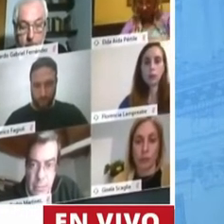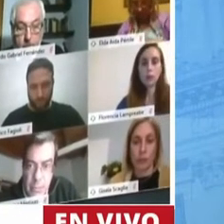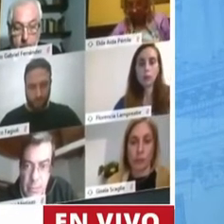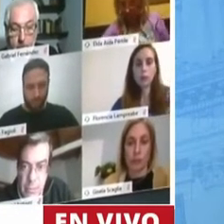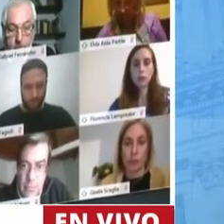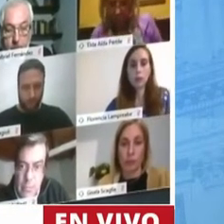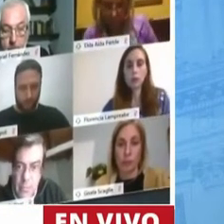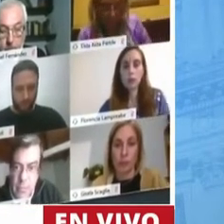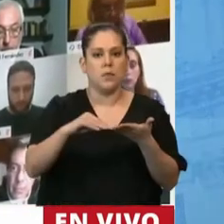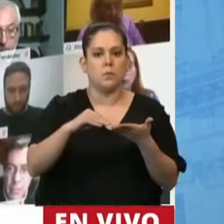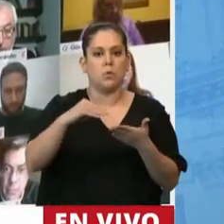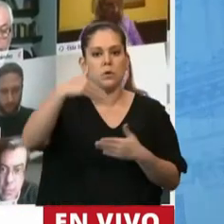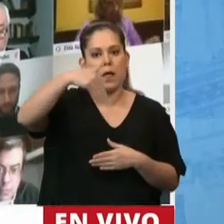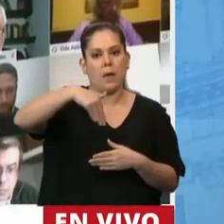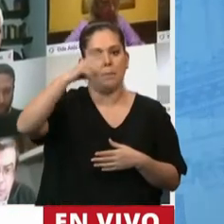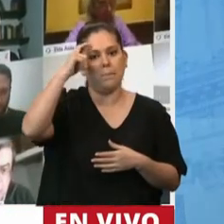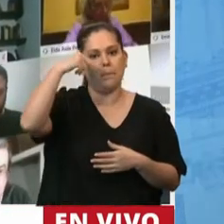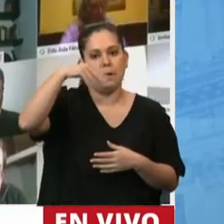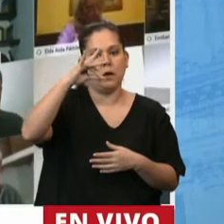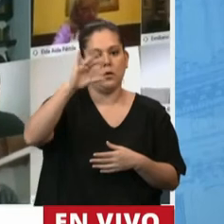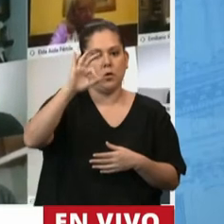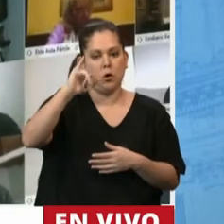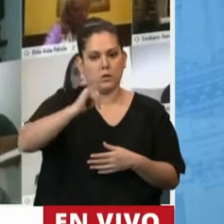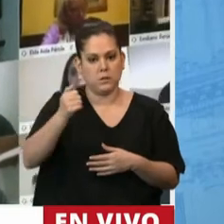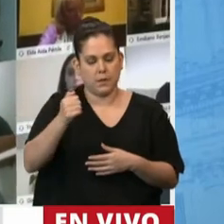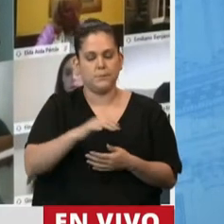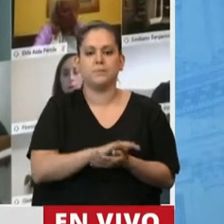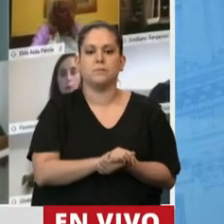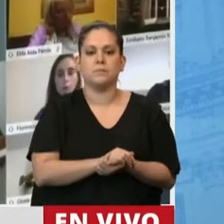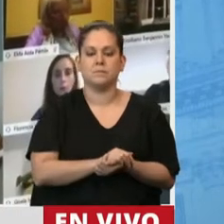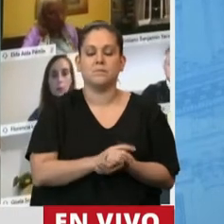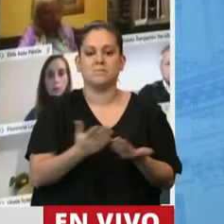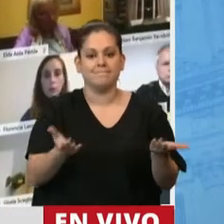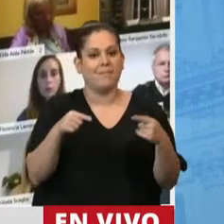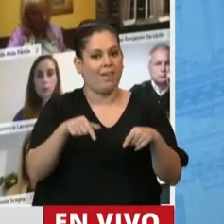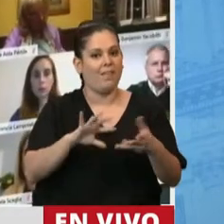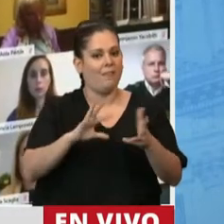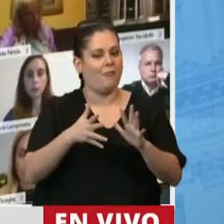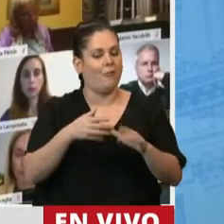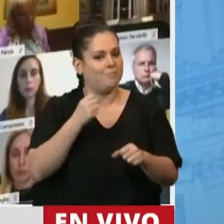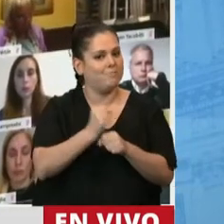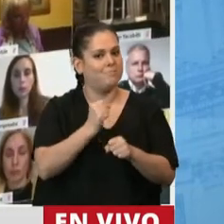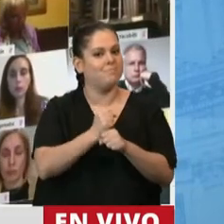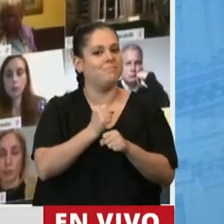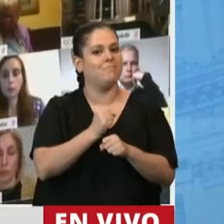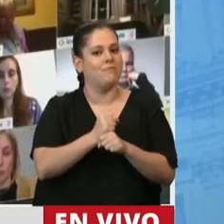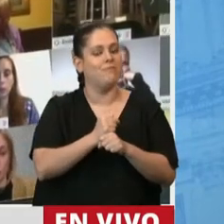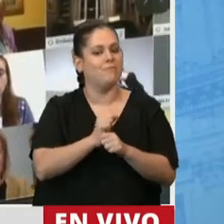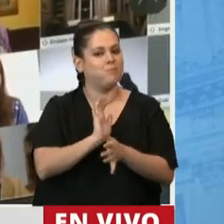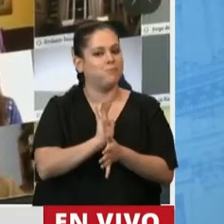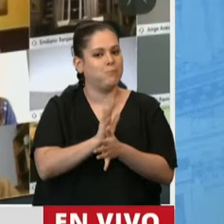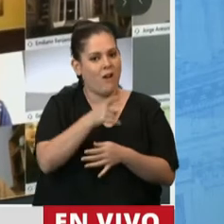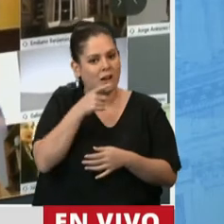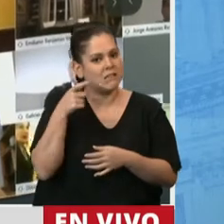Gracias, Presidente. Bueno, sin dudas, este es el camino, ¿no? El de las respuestas, el de